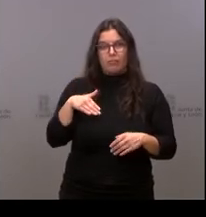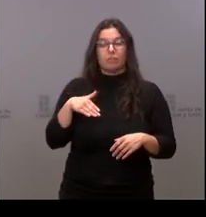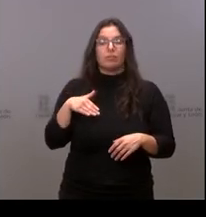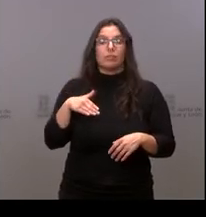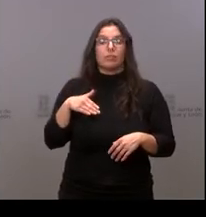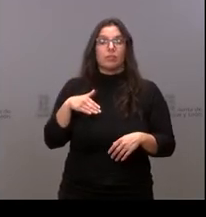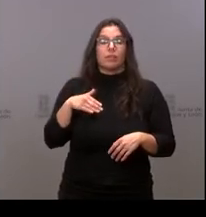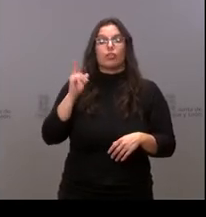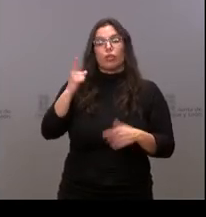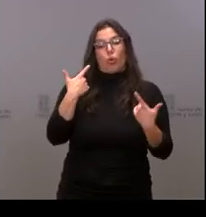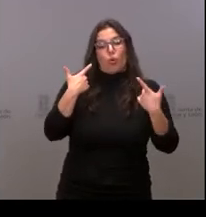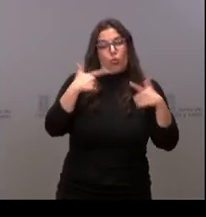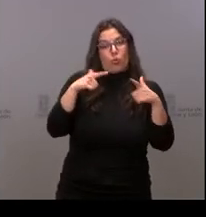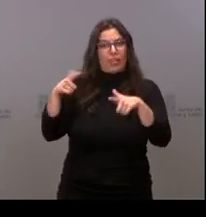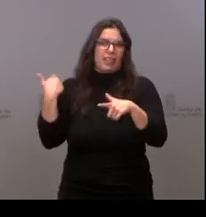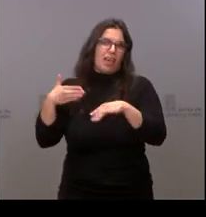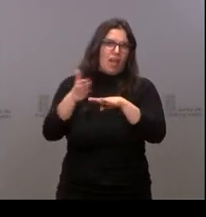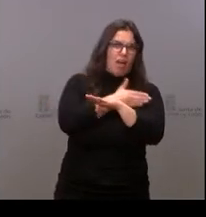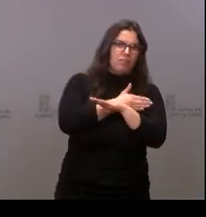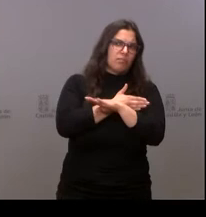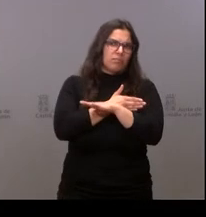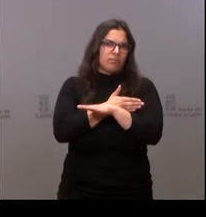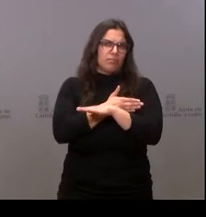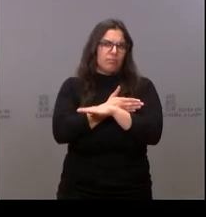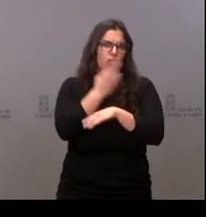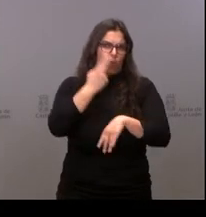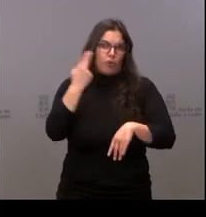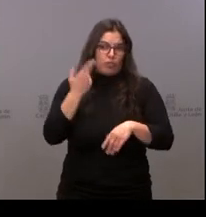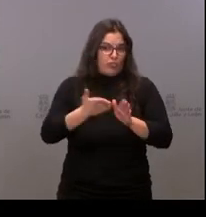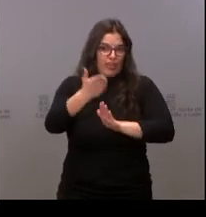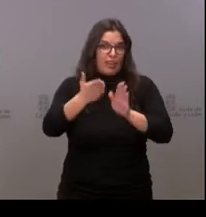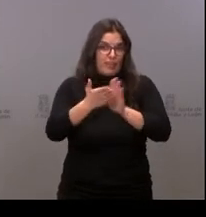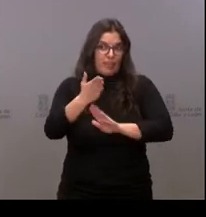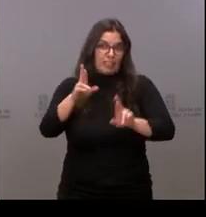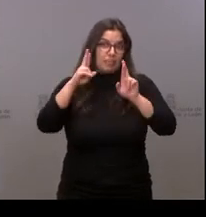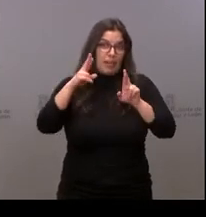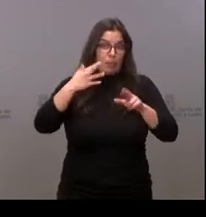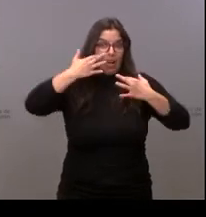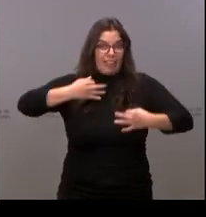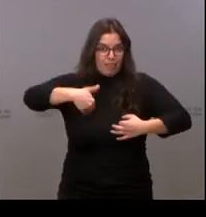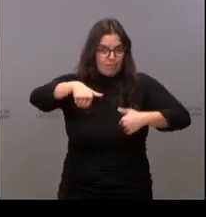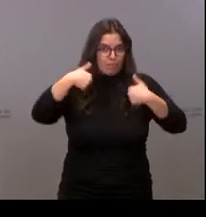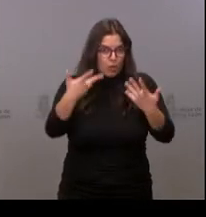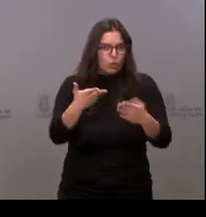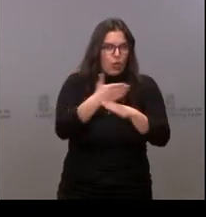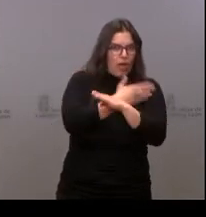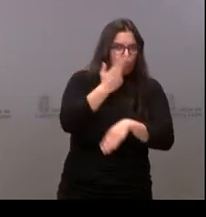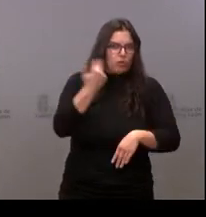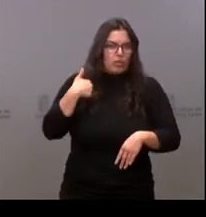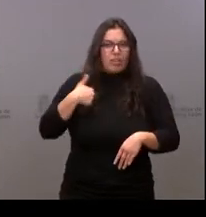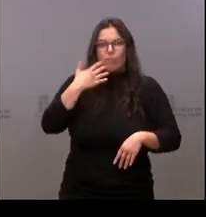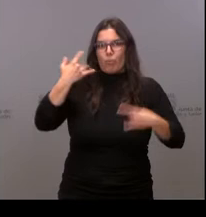marcha de unidades ya que todos esperamos y deseamos sean una realidad cuanto antes, como la de